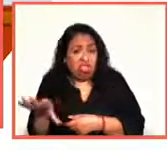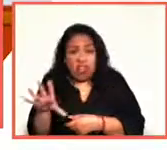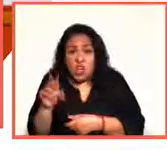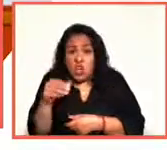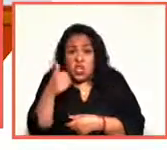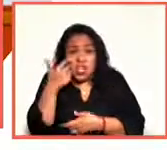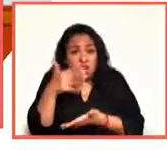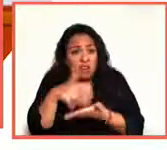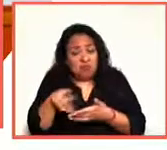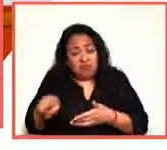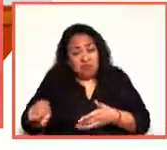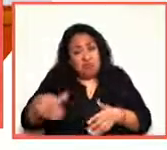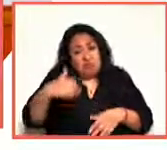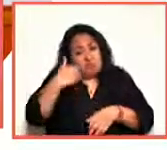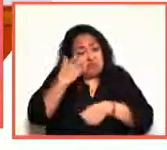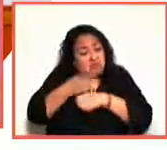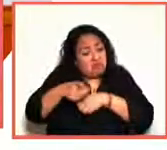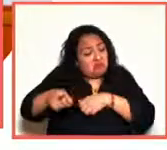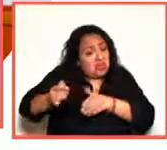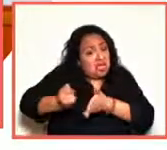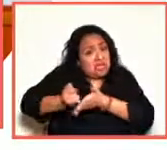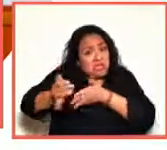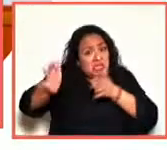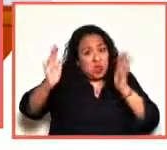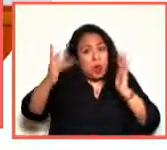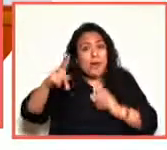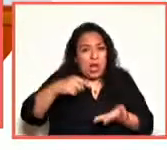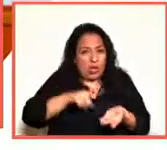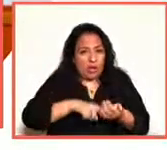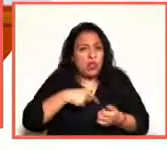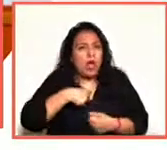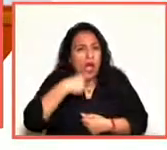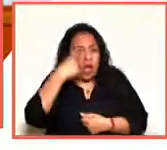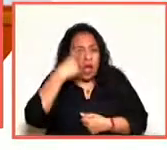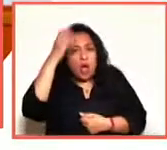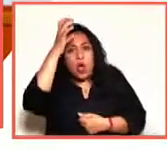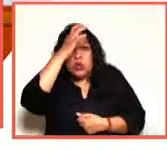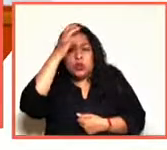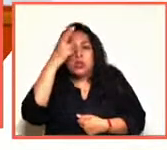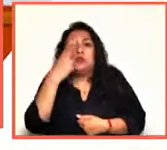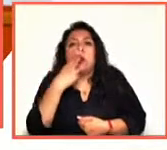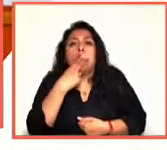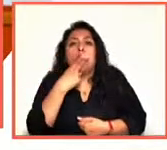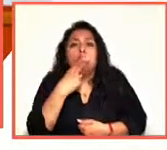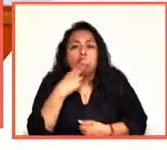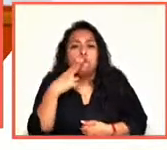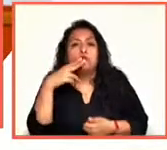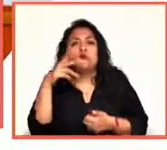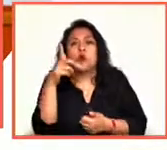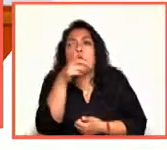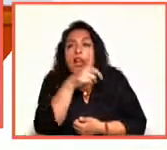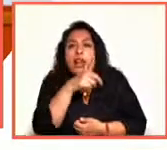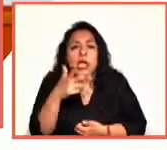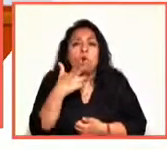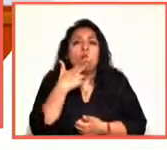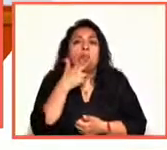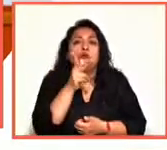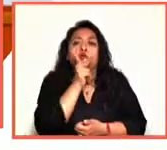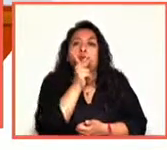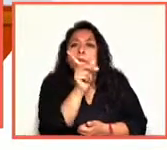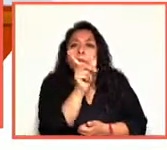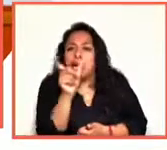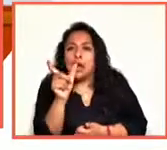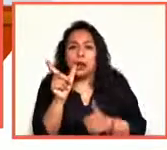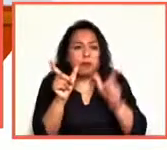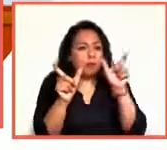es su santa voluntad. Pero ya tiene cierta conciencia mínima del uso intencionado de la lengua, de las palabras, de cómo unir una palabra